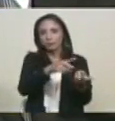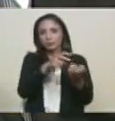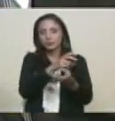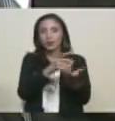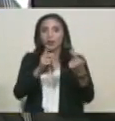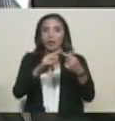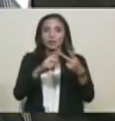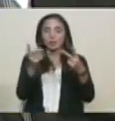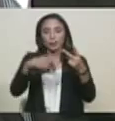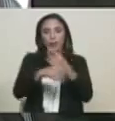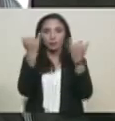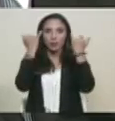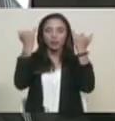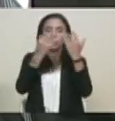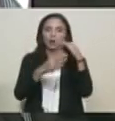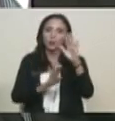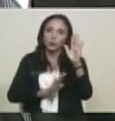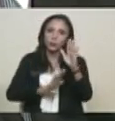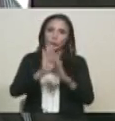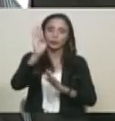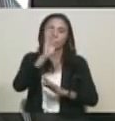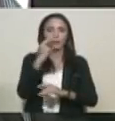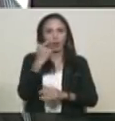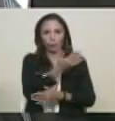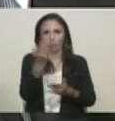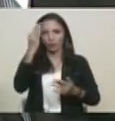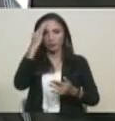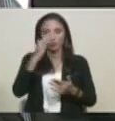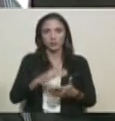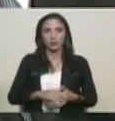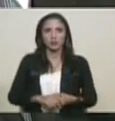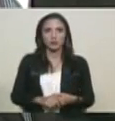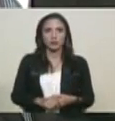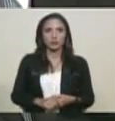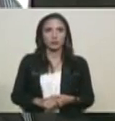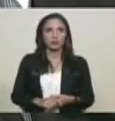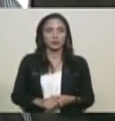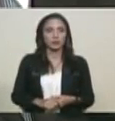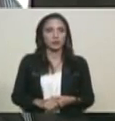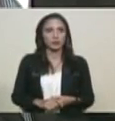ampliar un conjunto de mecanismos que ustedes deben de conocer. Muy importante.